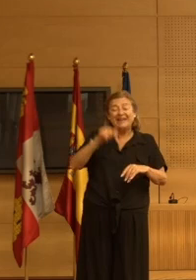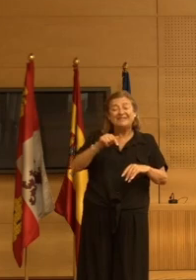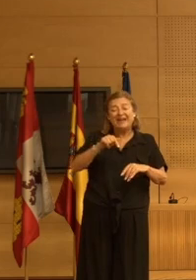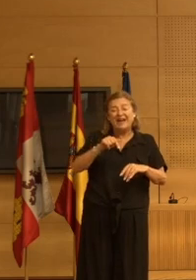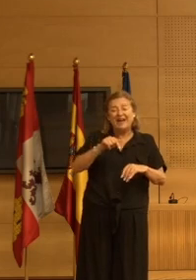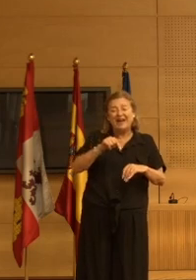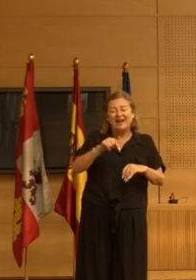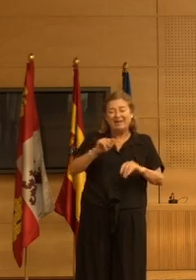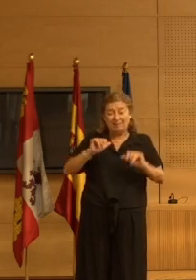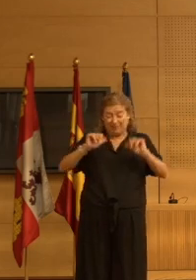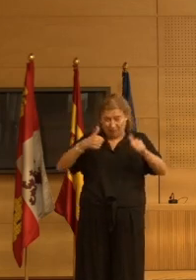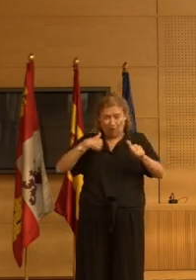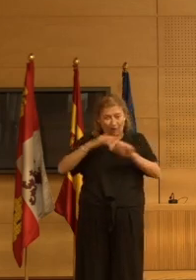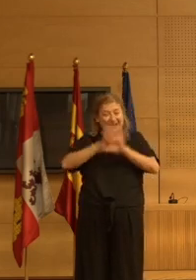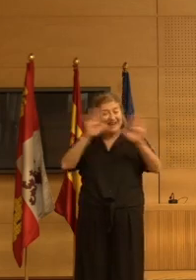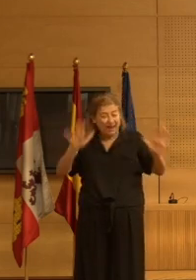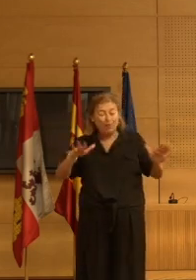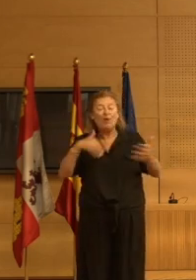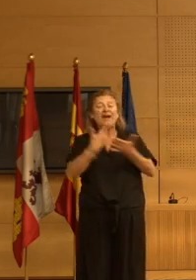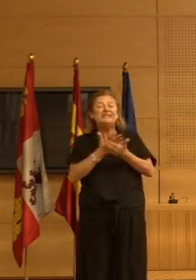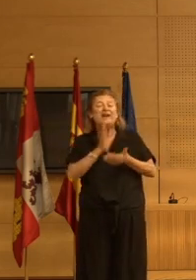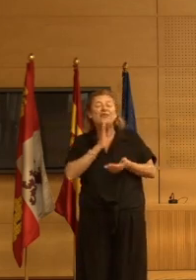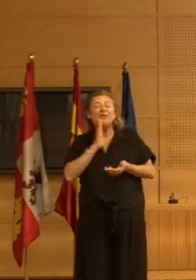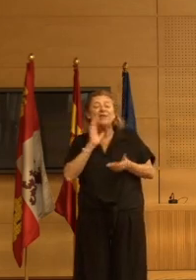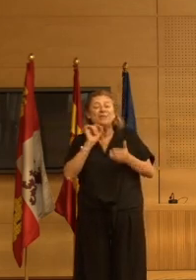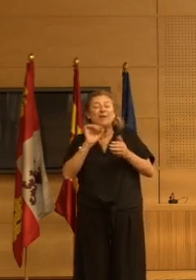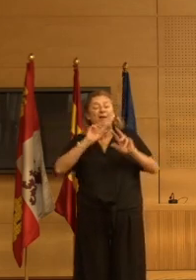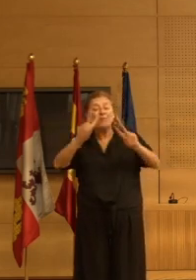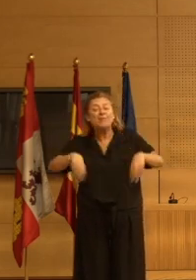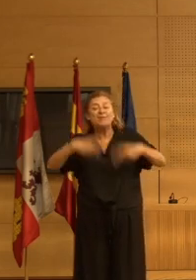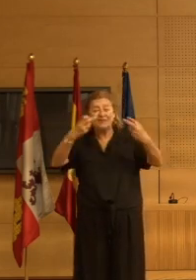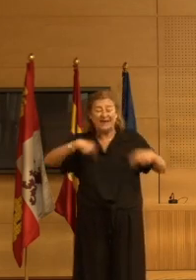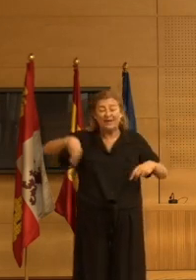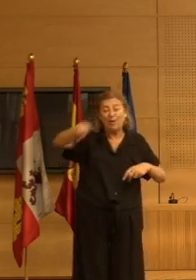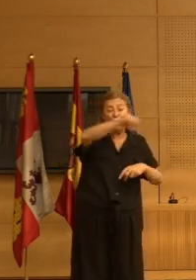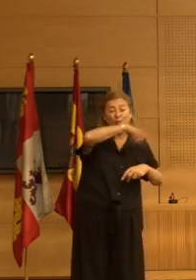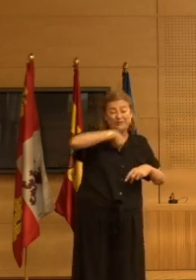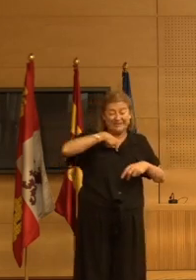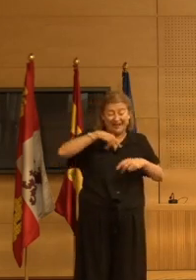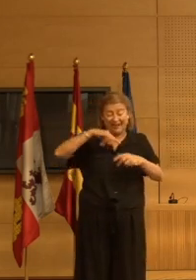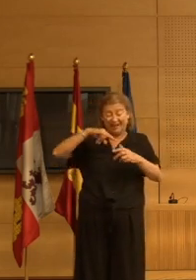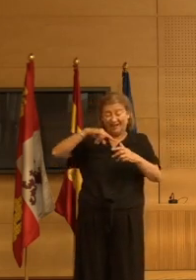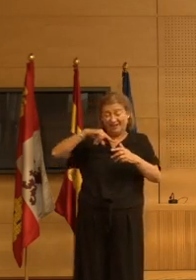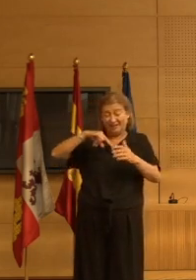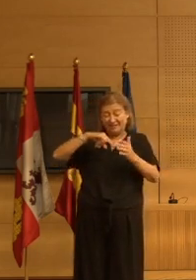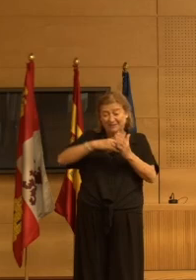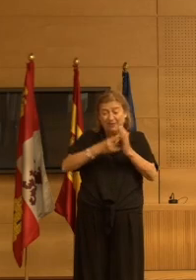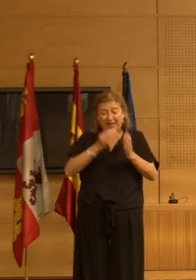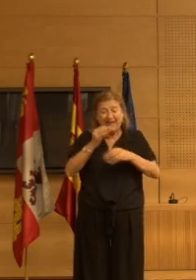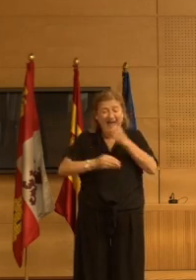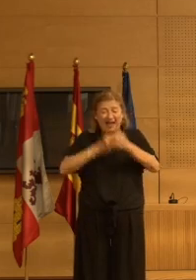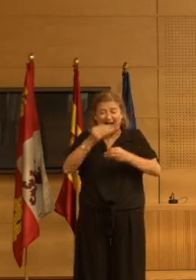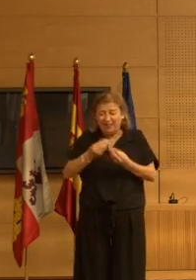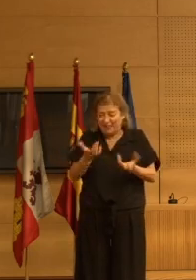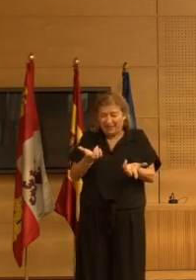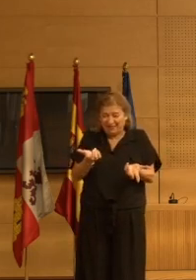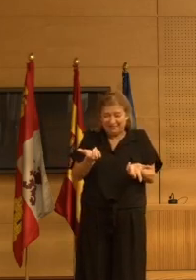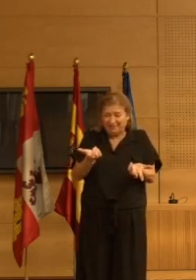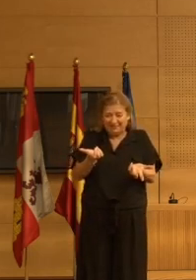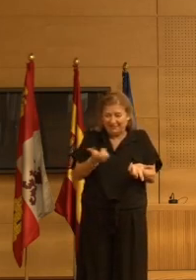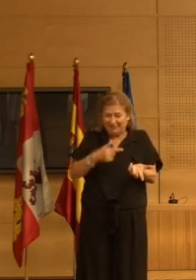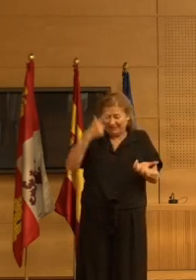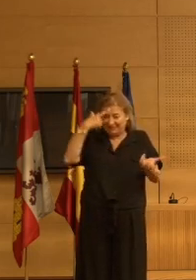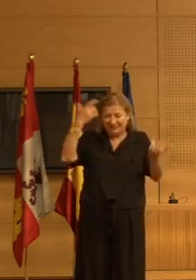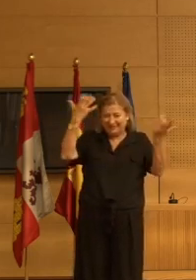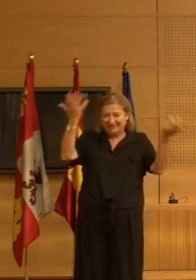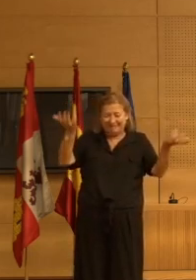y ni siquiera tengo claro hasta qué punto eso ya ha modificado nuestro circuito cerebral de hecho y ha hecho a un paciente fármaco dependiente está